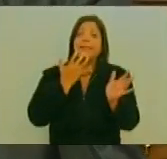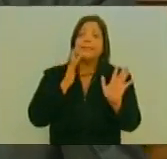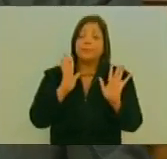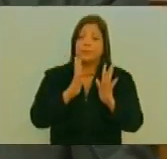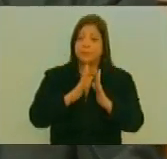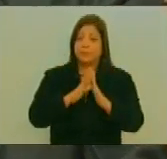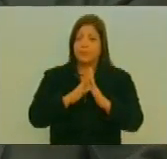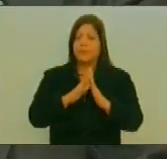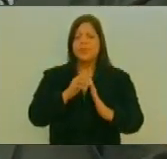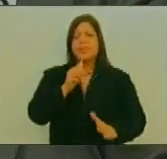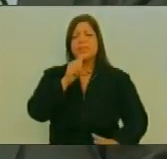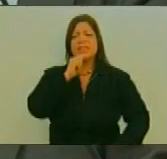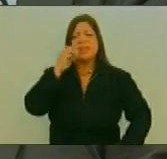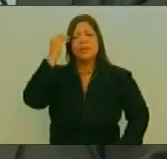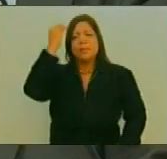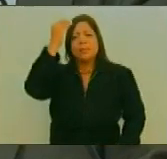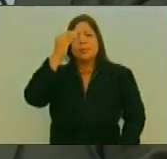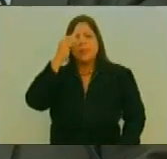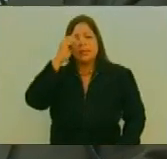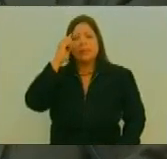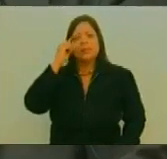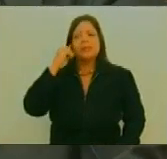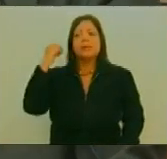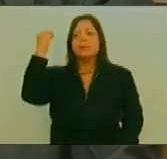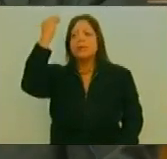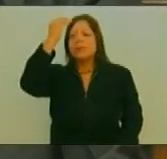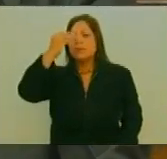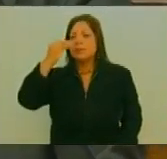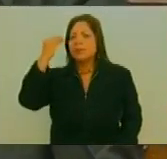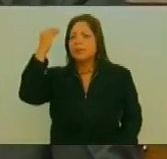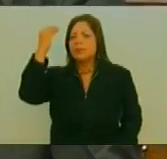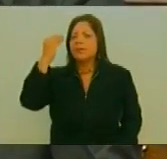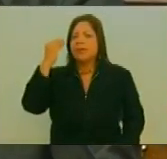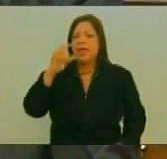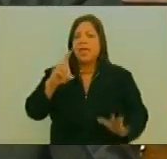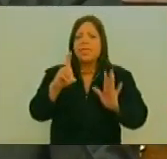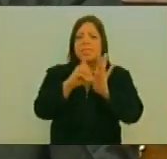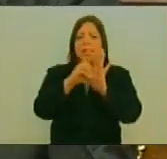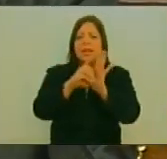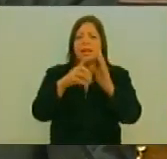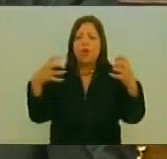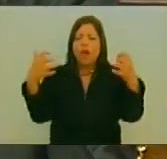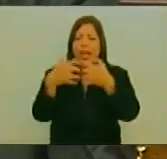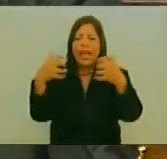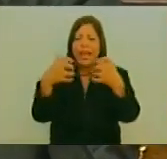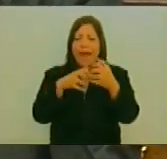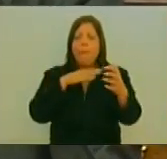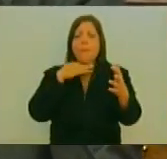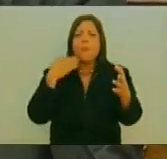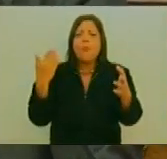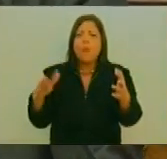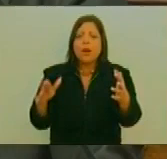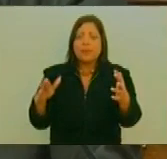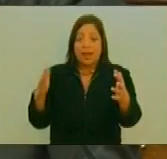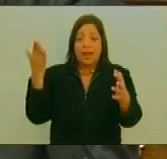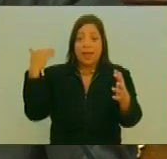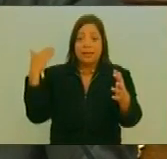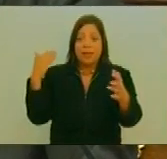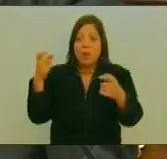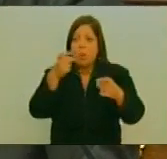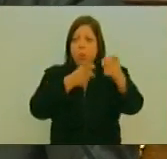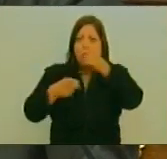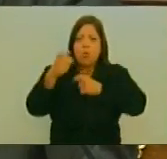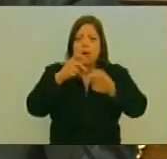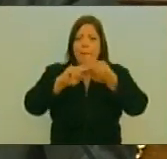¿Quién pudiera Pensar Que ese decreto De guerra Muerte Era la búsqueda De la paz?